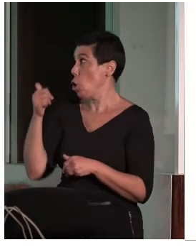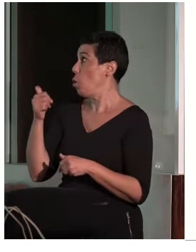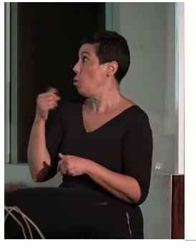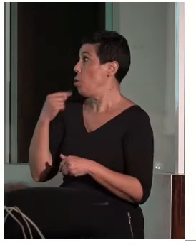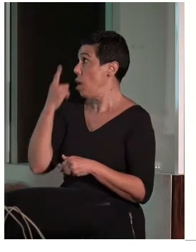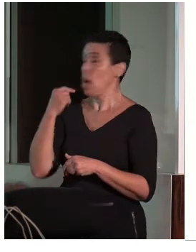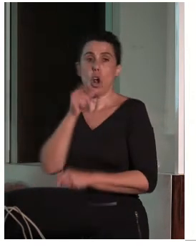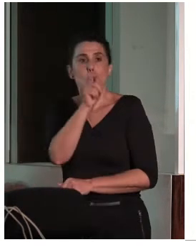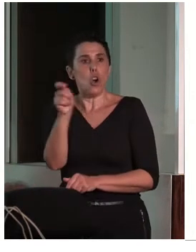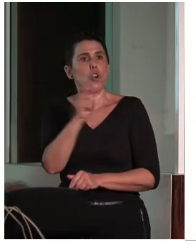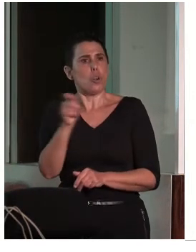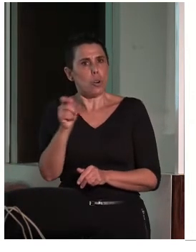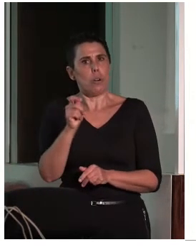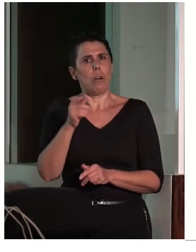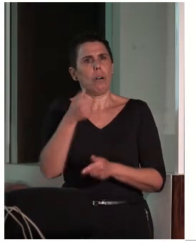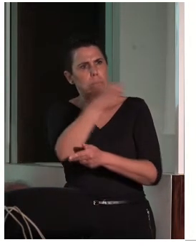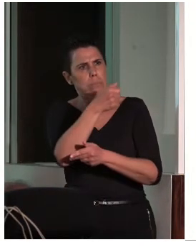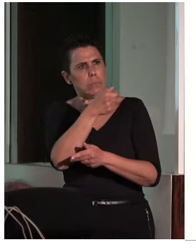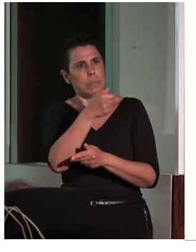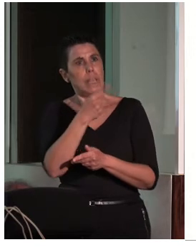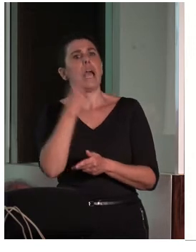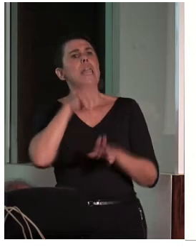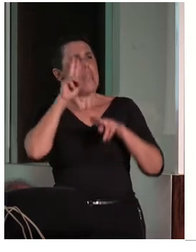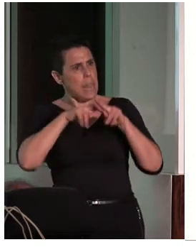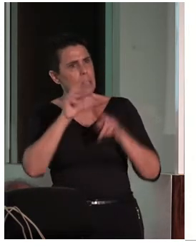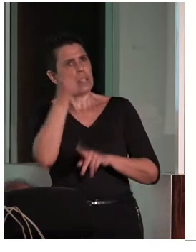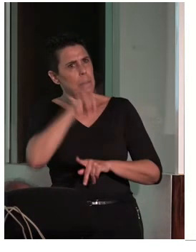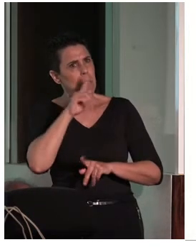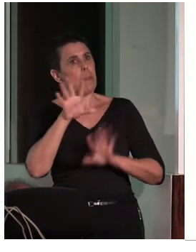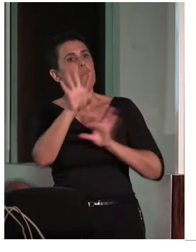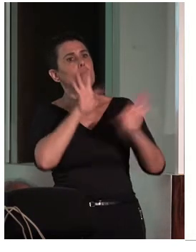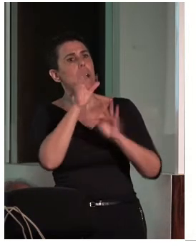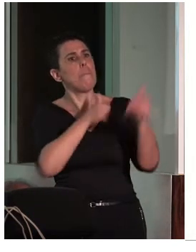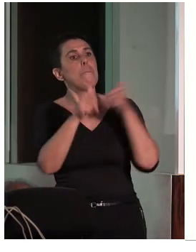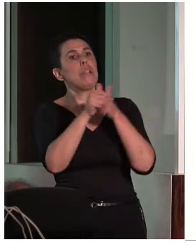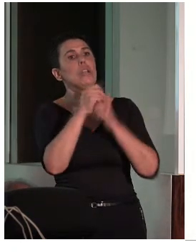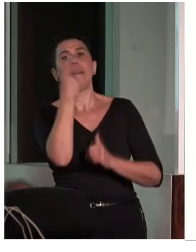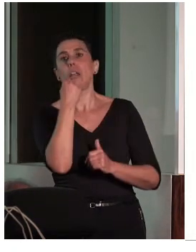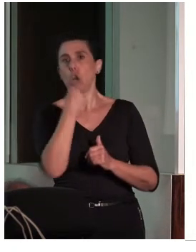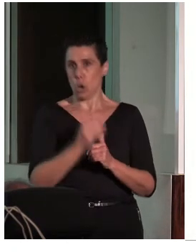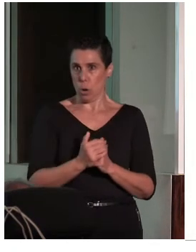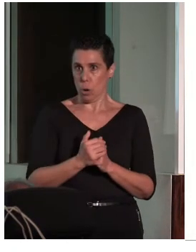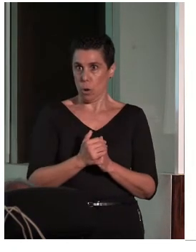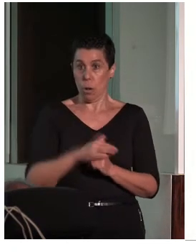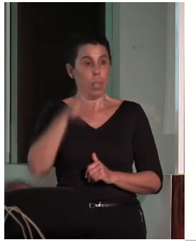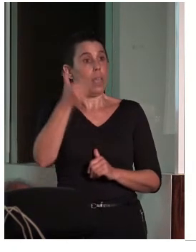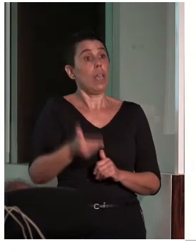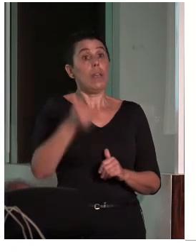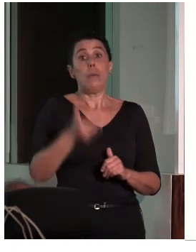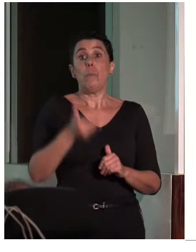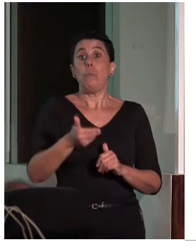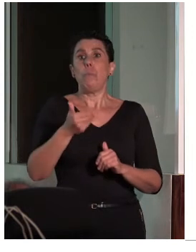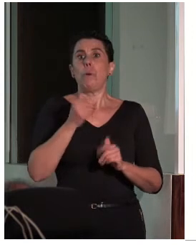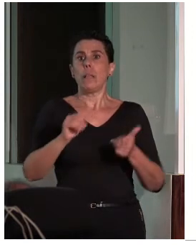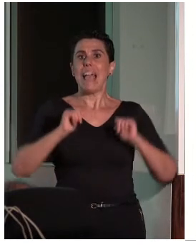vendría bien todo, pero en rojo nuestras prioridades. Es importante que a la hora de iniciar el